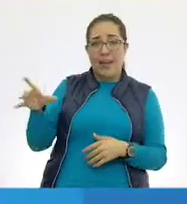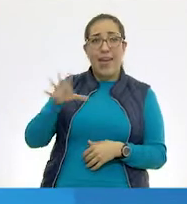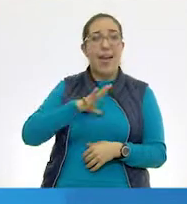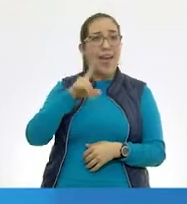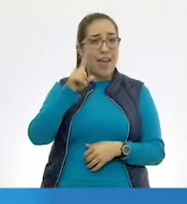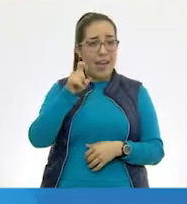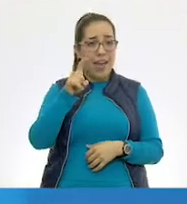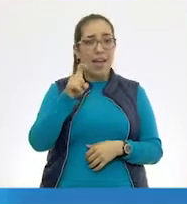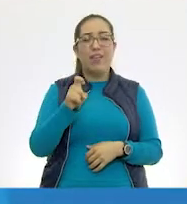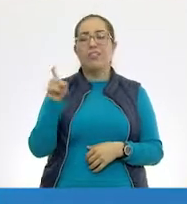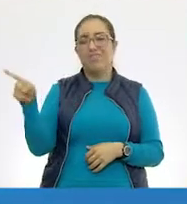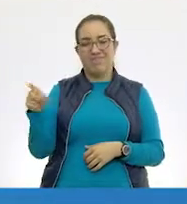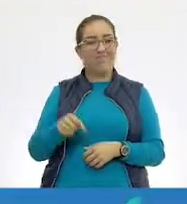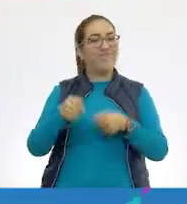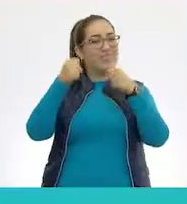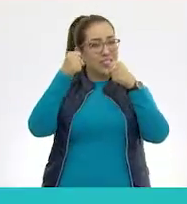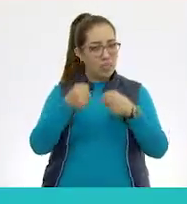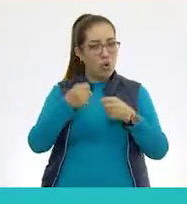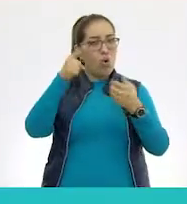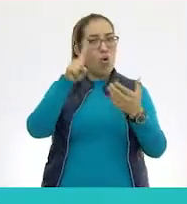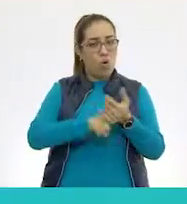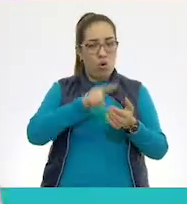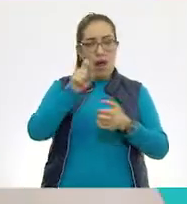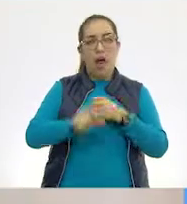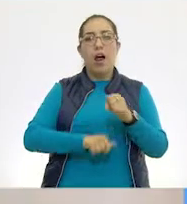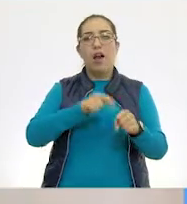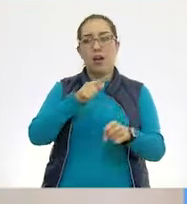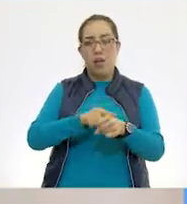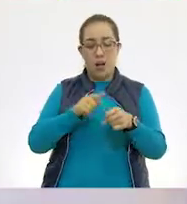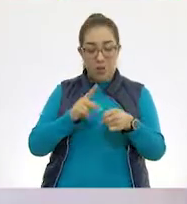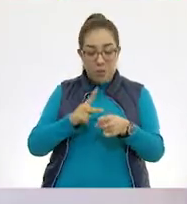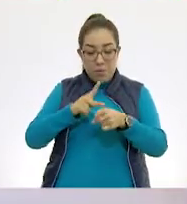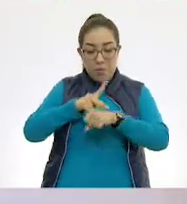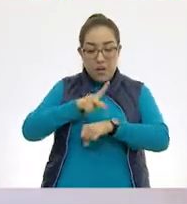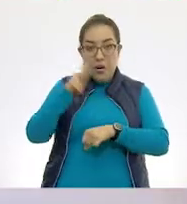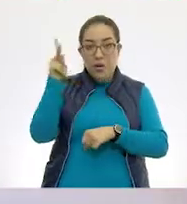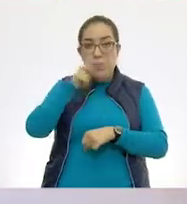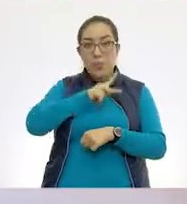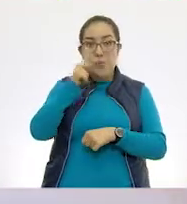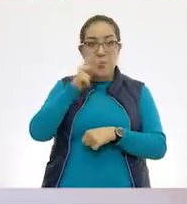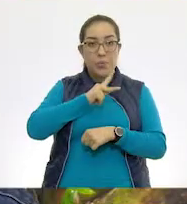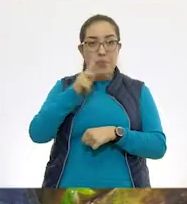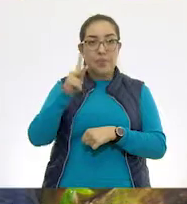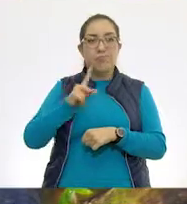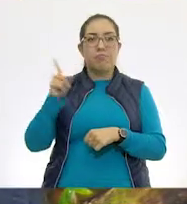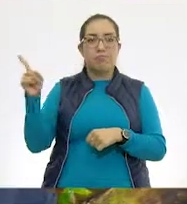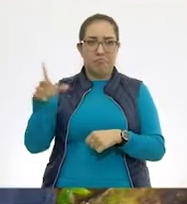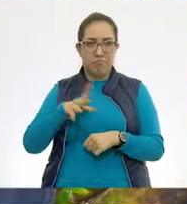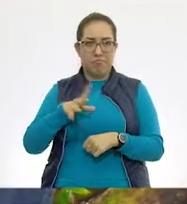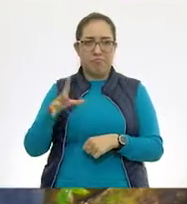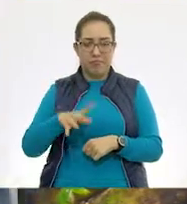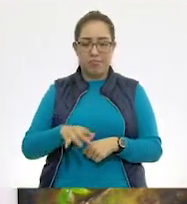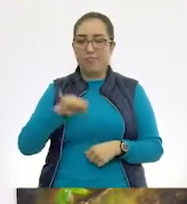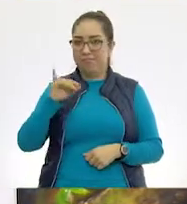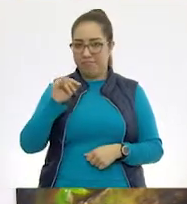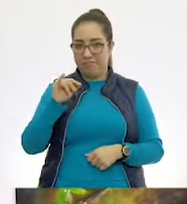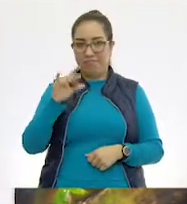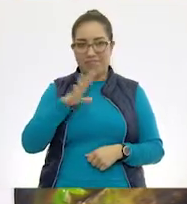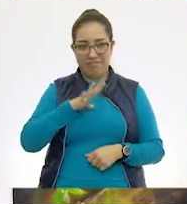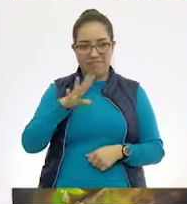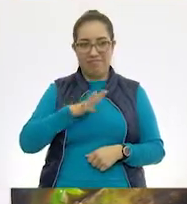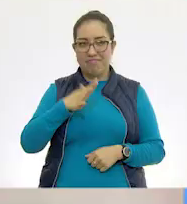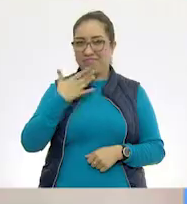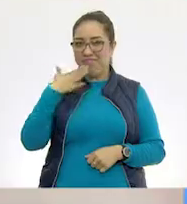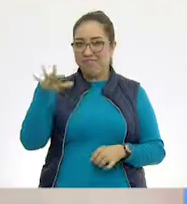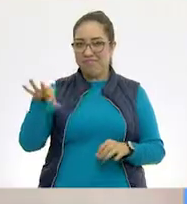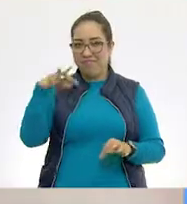probablemente ahí hay seres vivos que lleven a cabo respiración cutánea. Muy bien. Muy queremos encontrar seres vivos con respiración cutánea, aquí